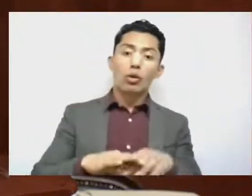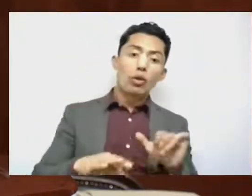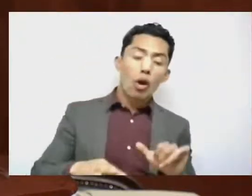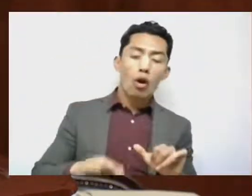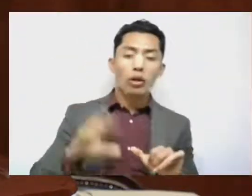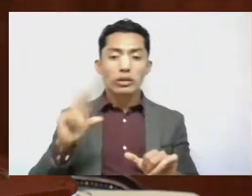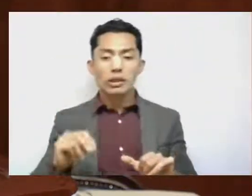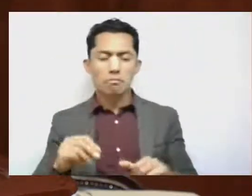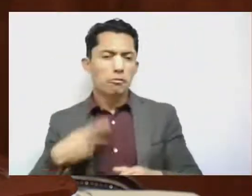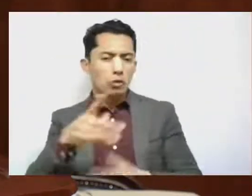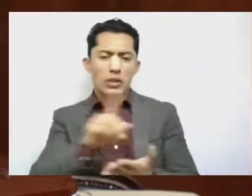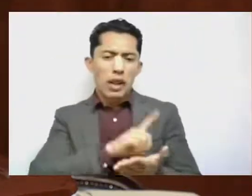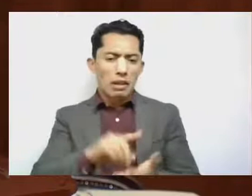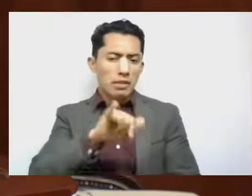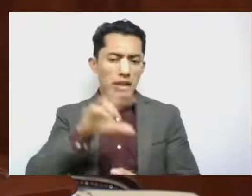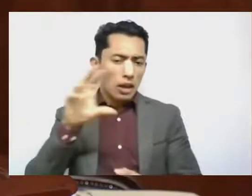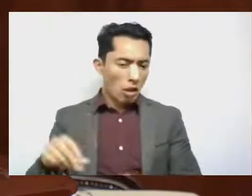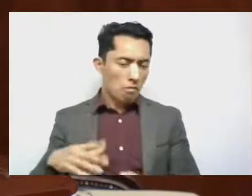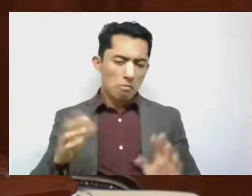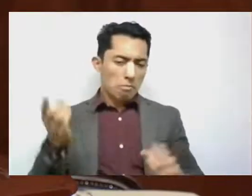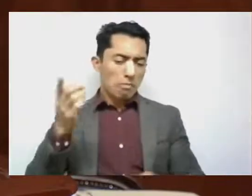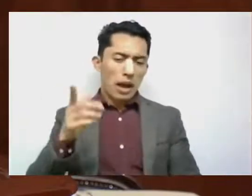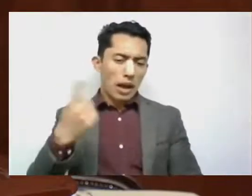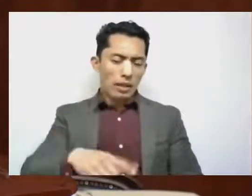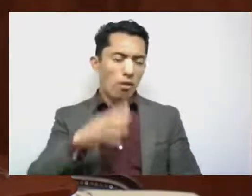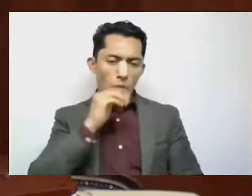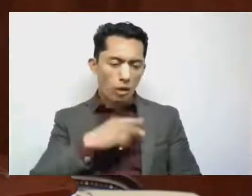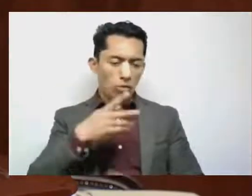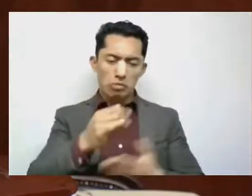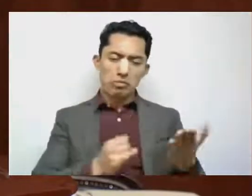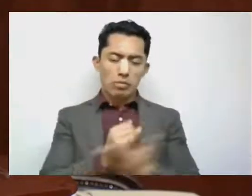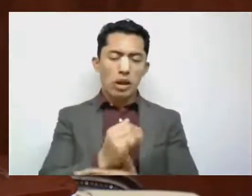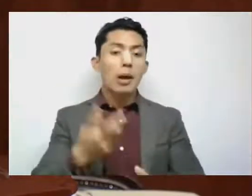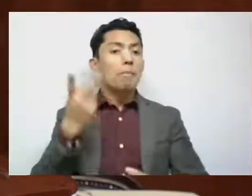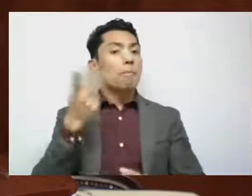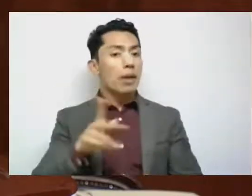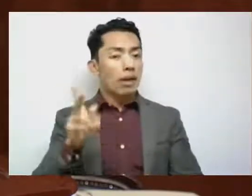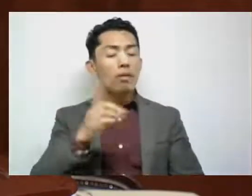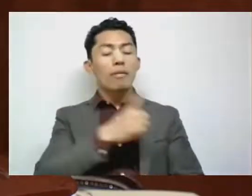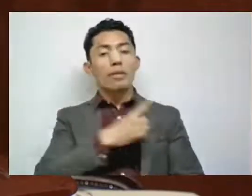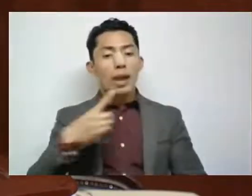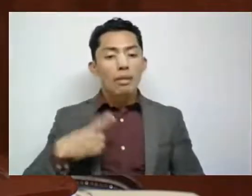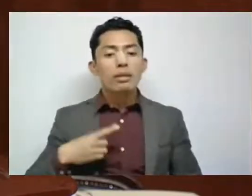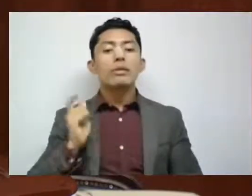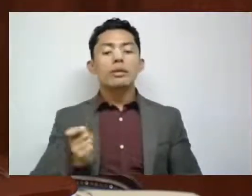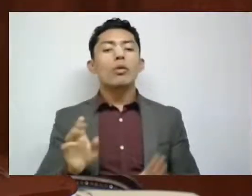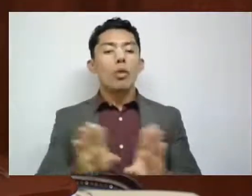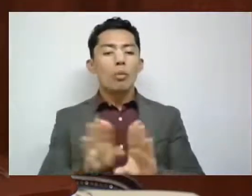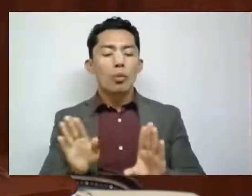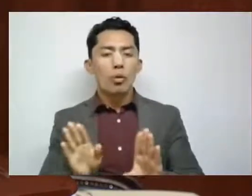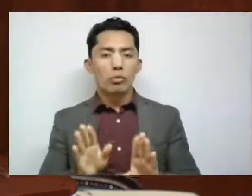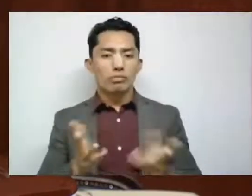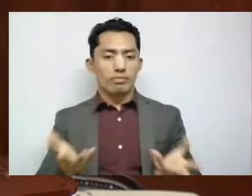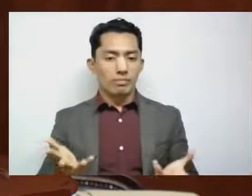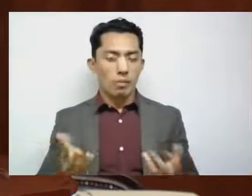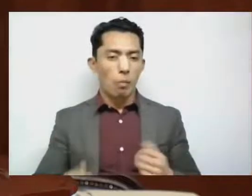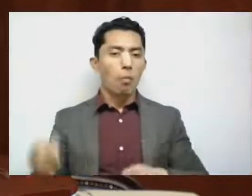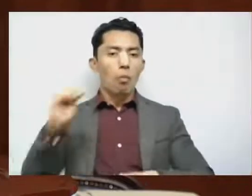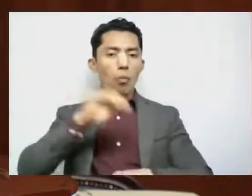Sí. Pero tenemos nosotros que comportarnos de manera